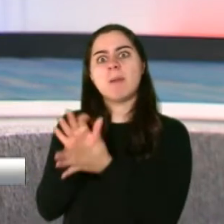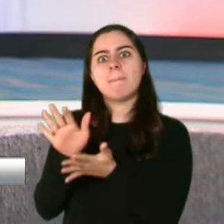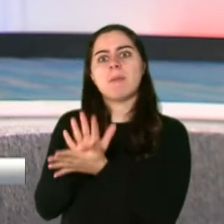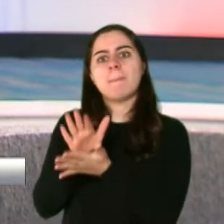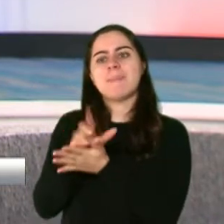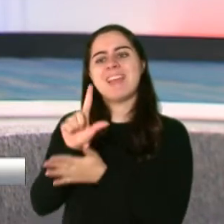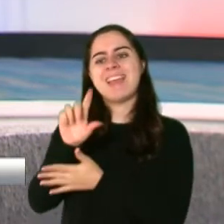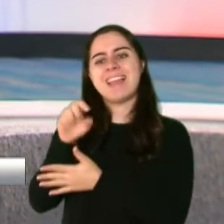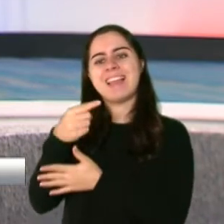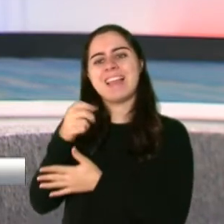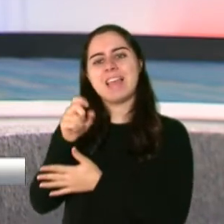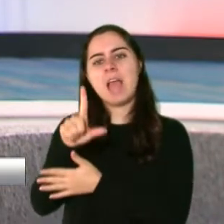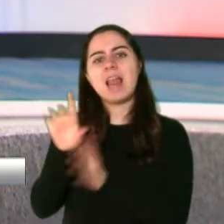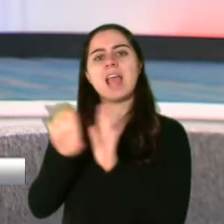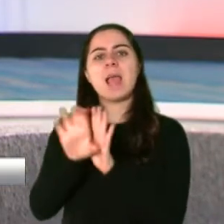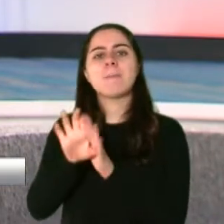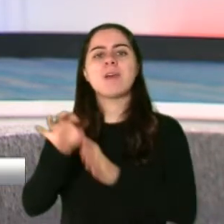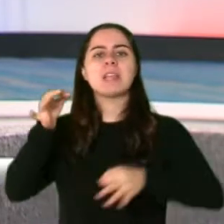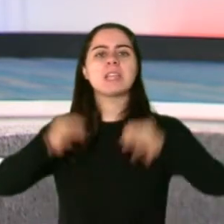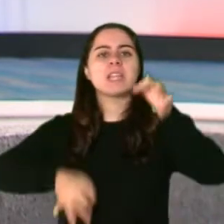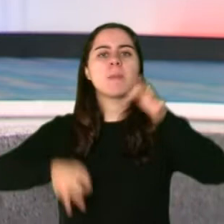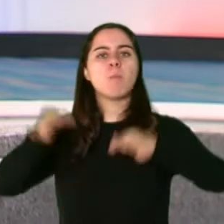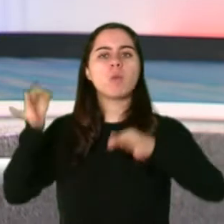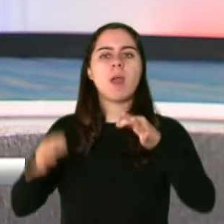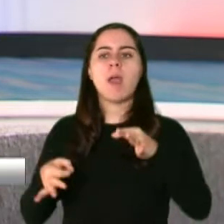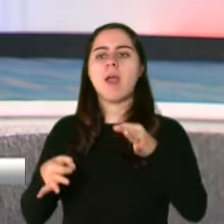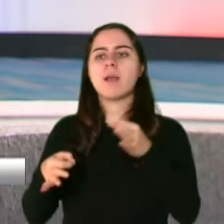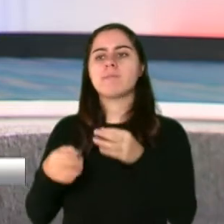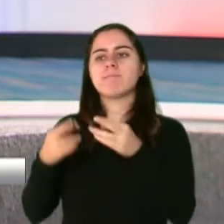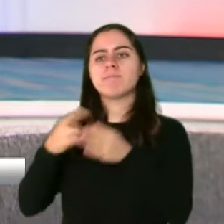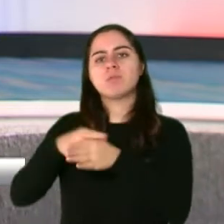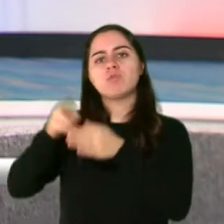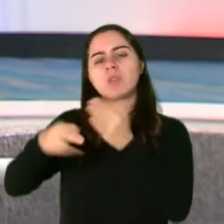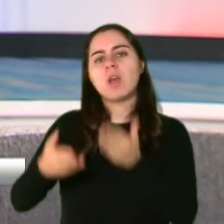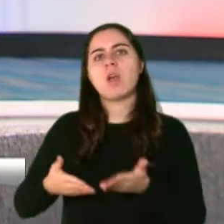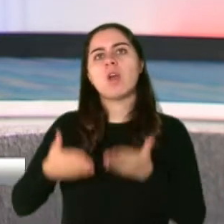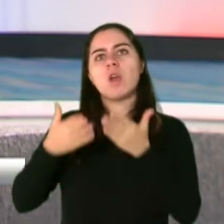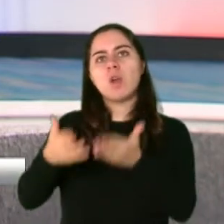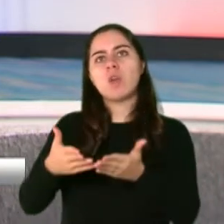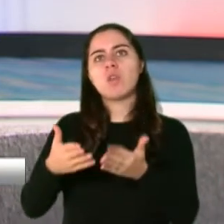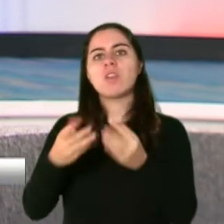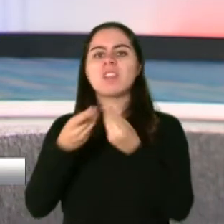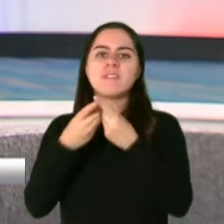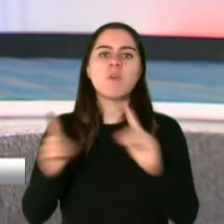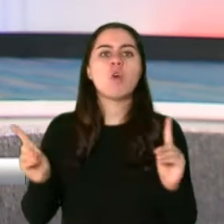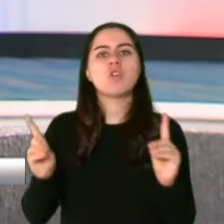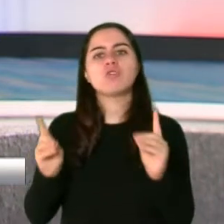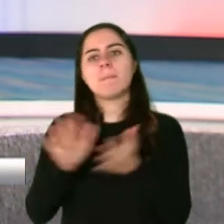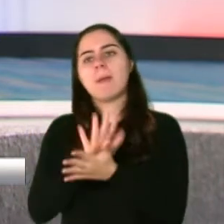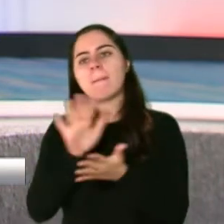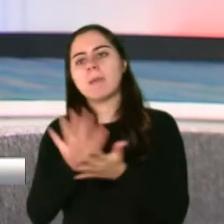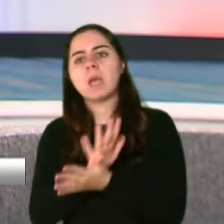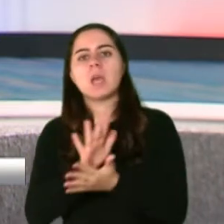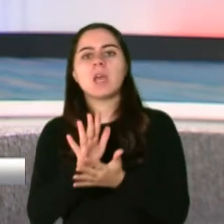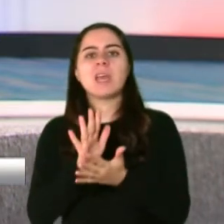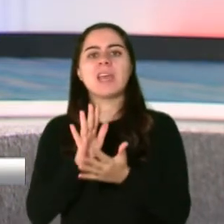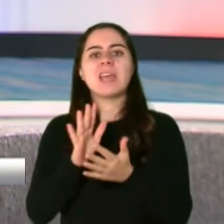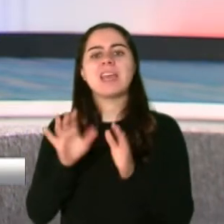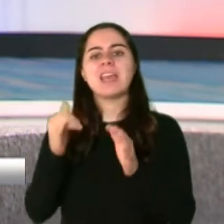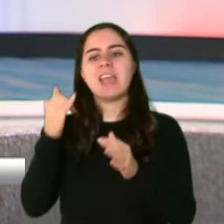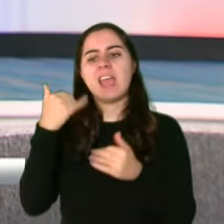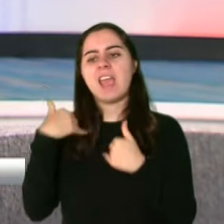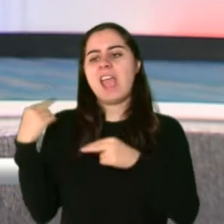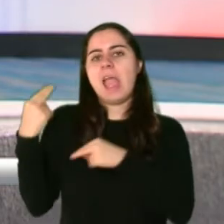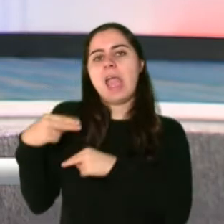legales son resoluciones de los tribunales, como custodia, sentencia de divorcio, degradatoria de heredero, por ejemplo.